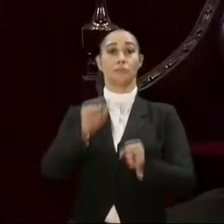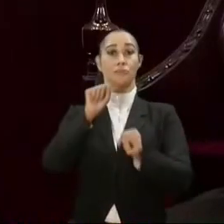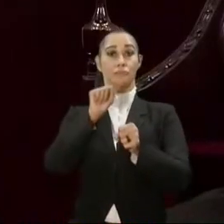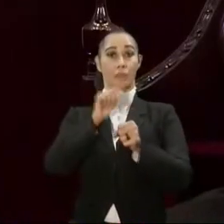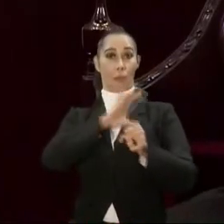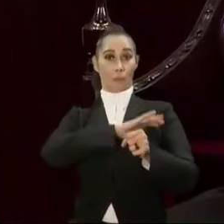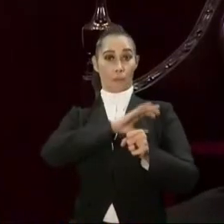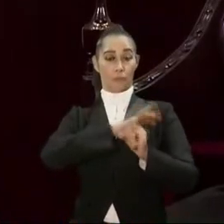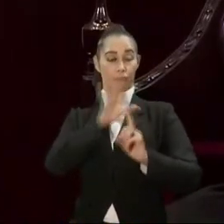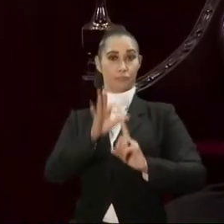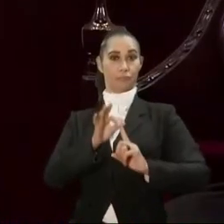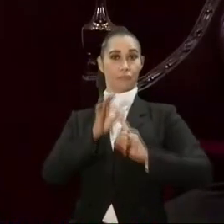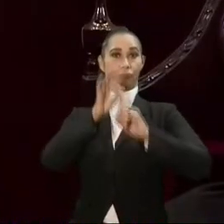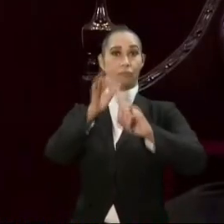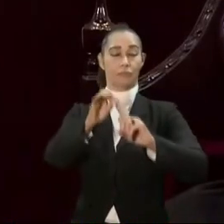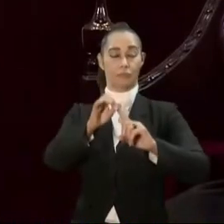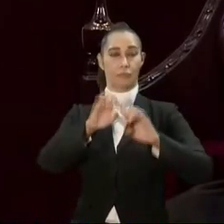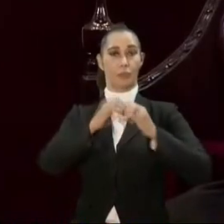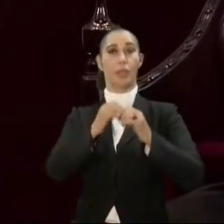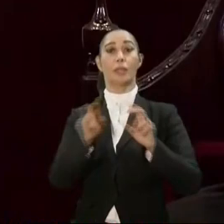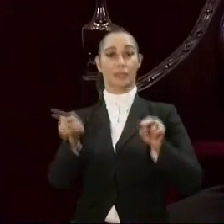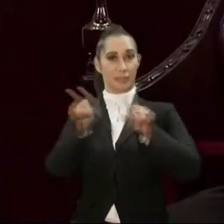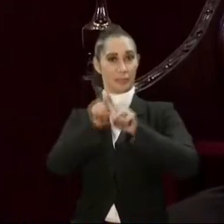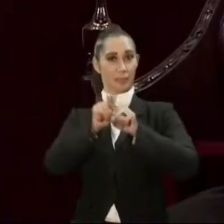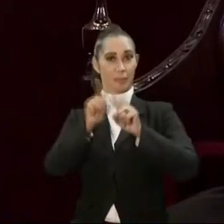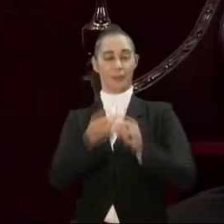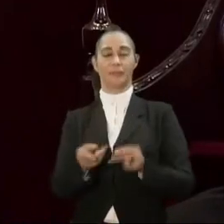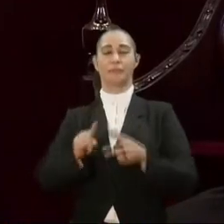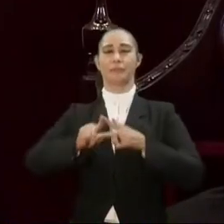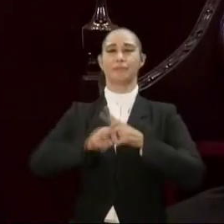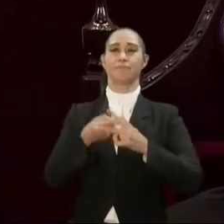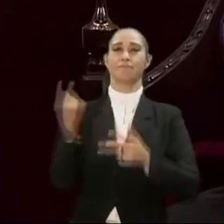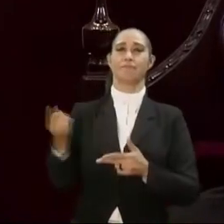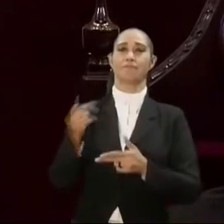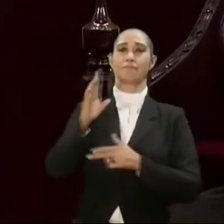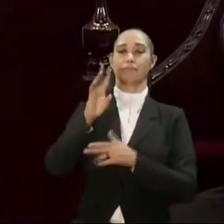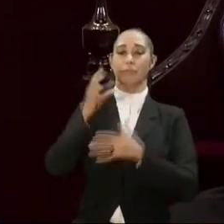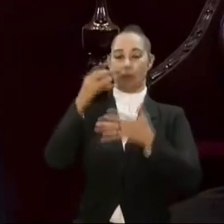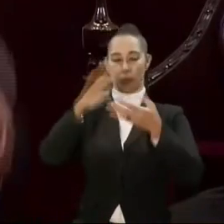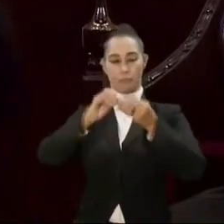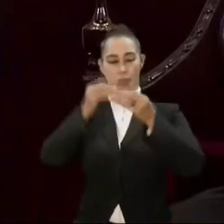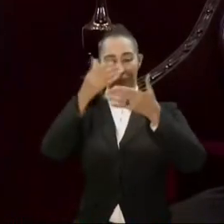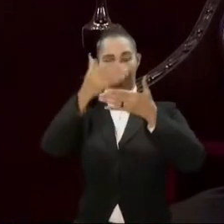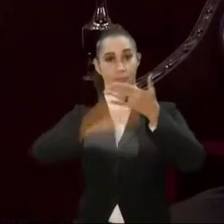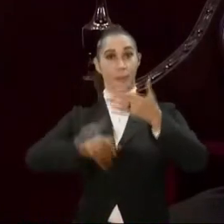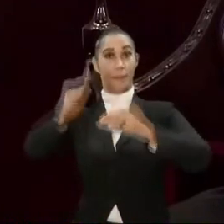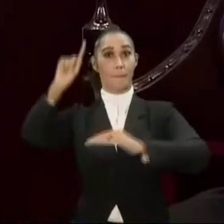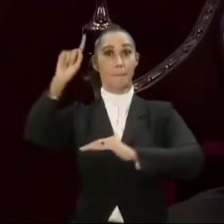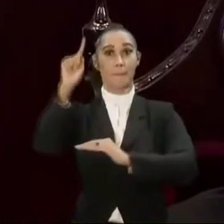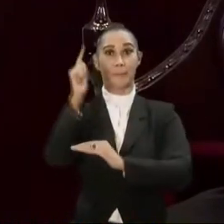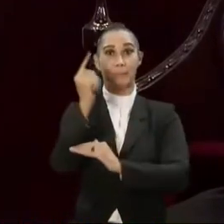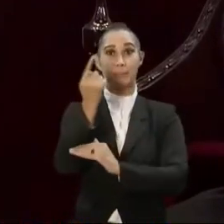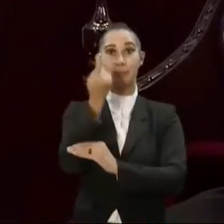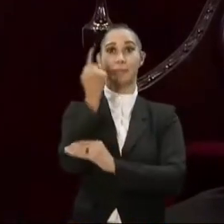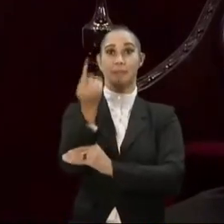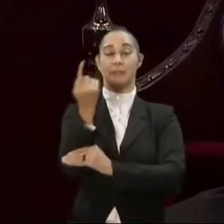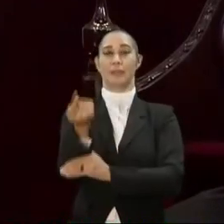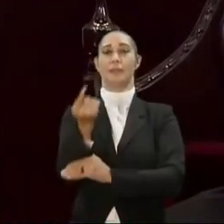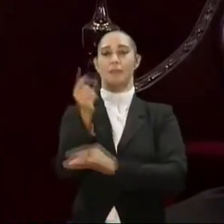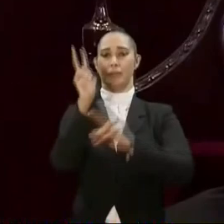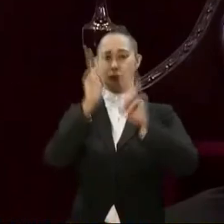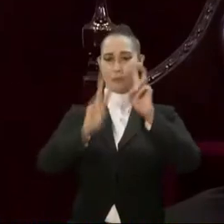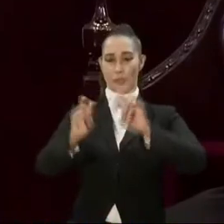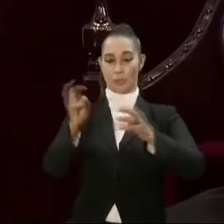el esfuerzo reformador no ha sido menor. Empezando por las estadísticas, por primera vez tenemos